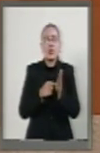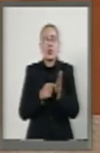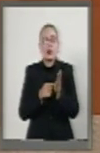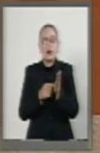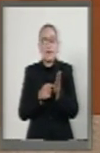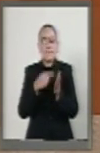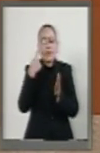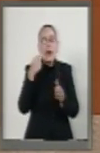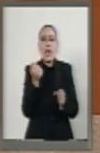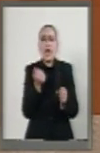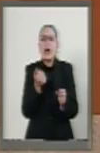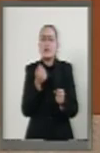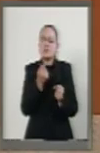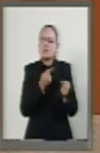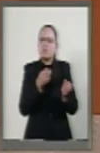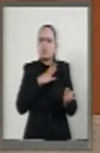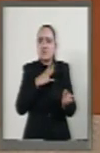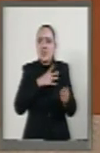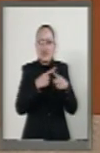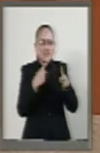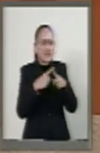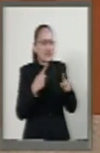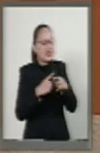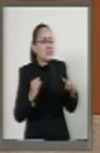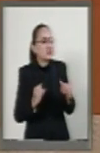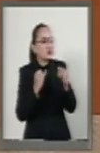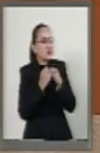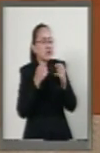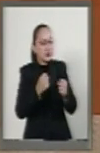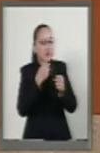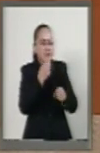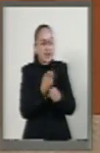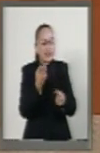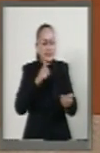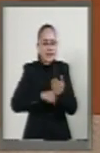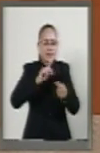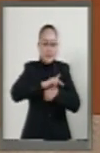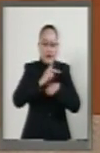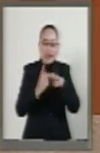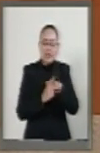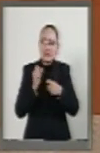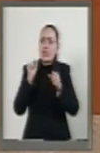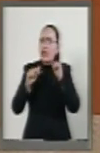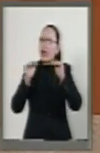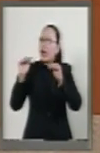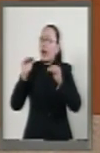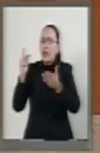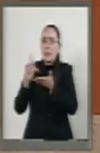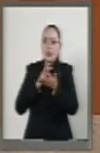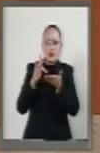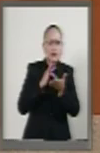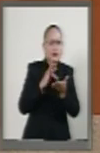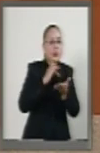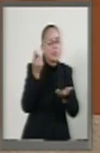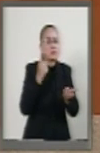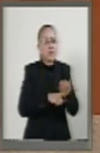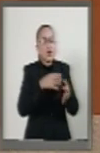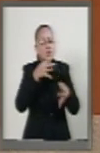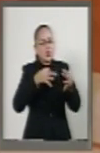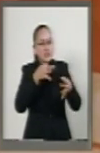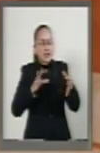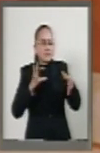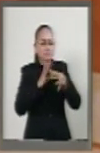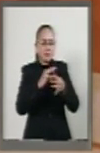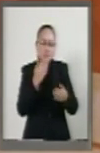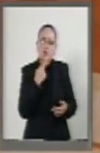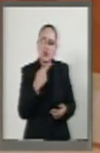administra a las diversas instituciones de seguridad nacional que así lo soliciten de conformidad con las disposiciones jurídicas y aplicables.